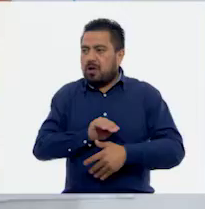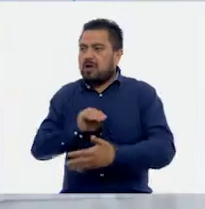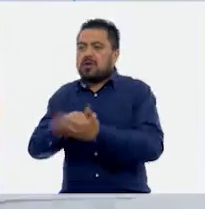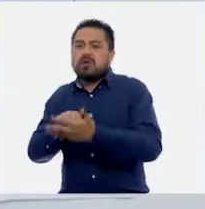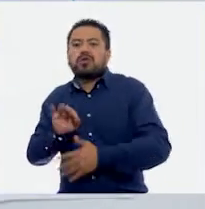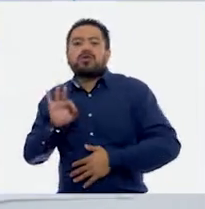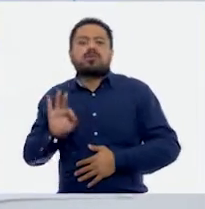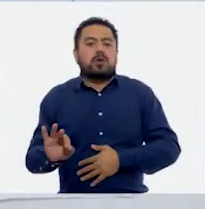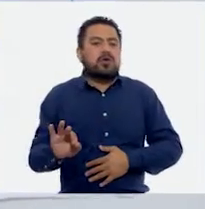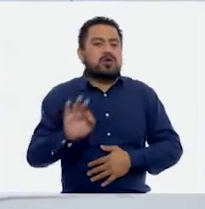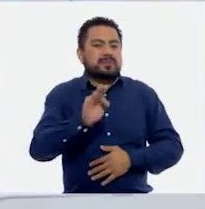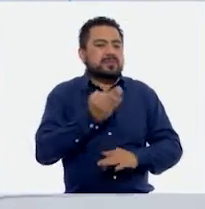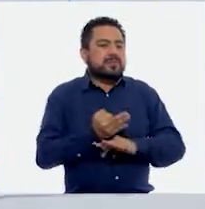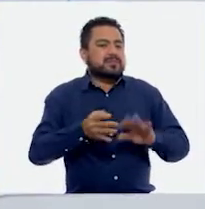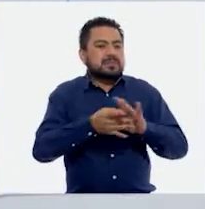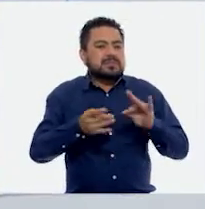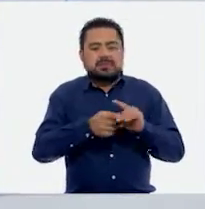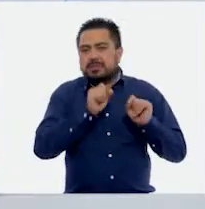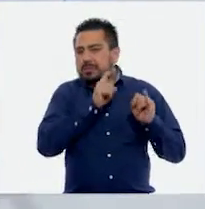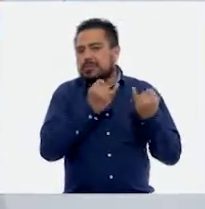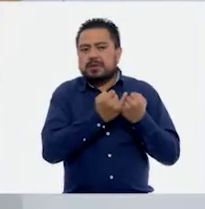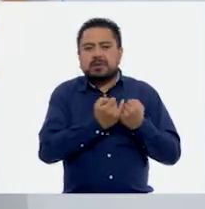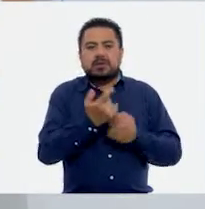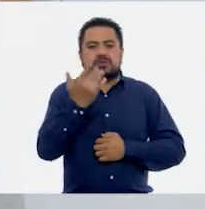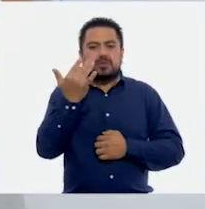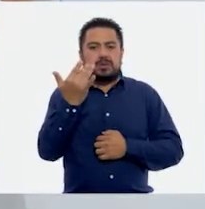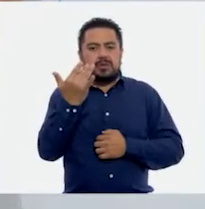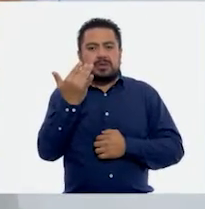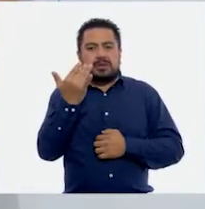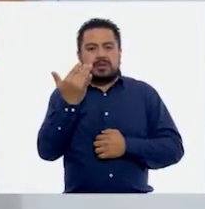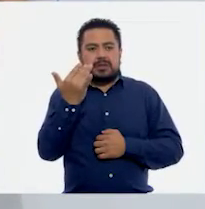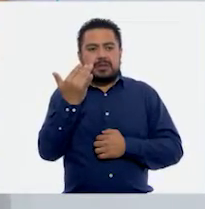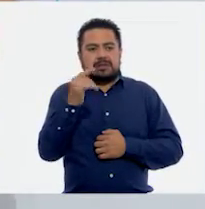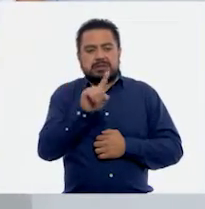como tú bien dices, al fin se lee igual, 50 centésimos.